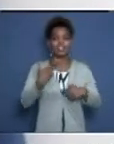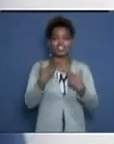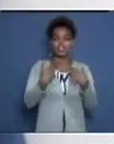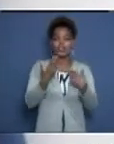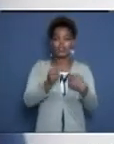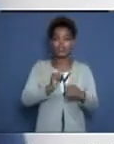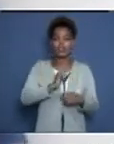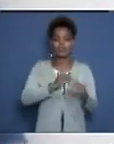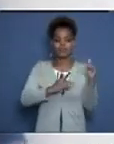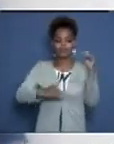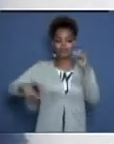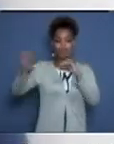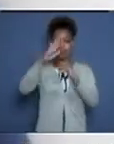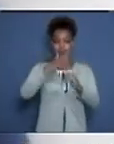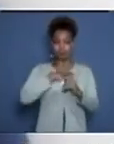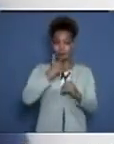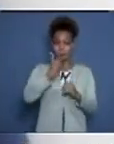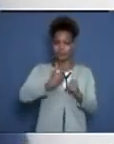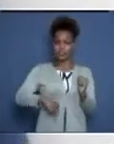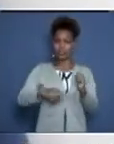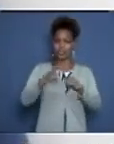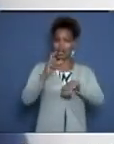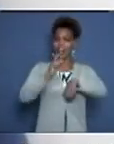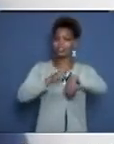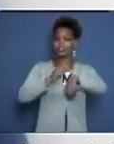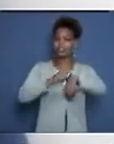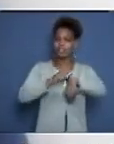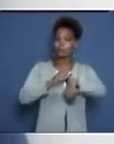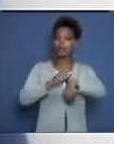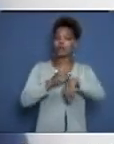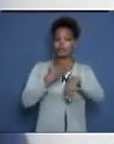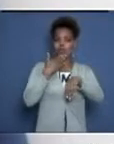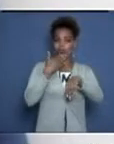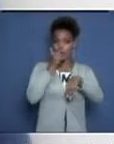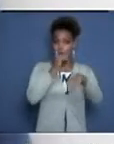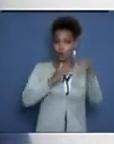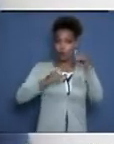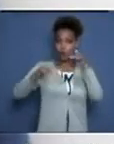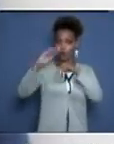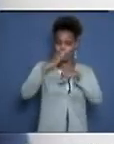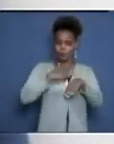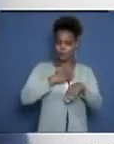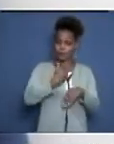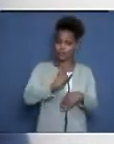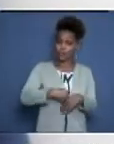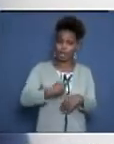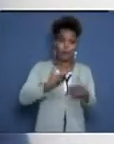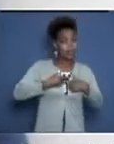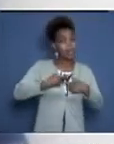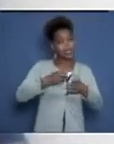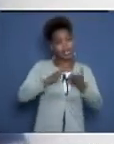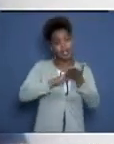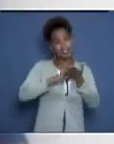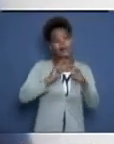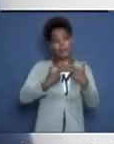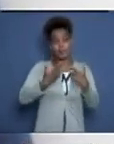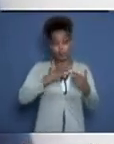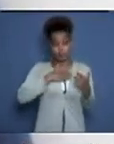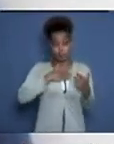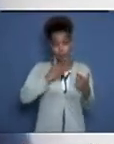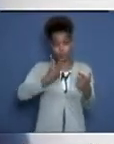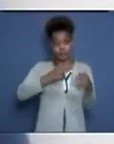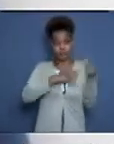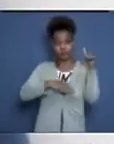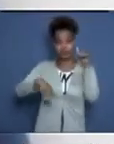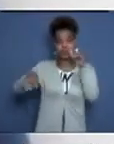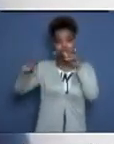logró incluirse en la final, algo que no se lograba desde la década del 60. La marca personal, también en